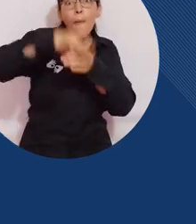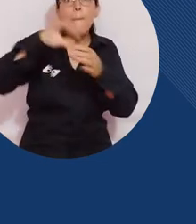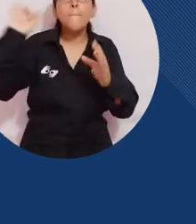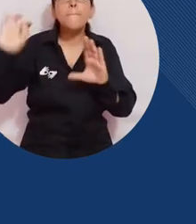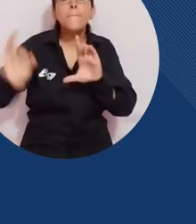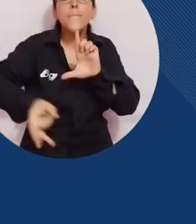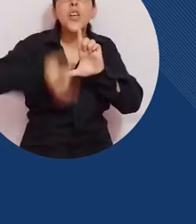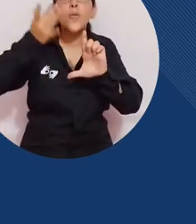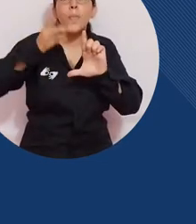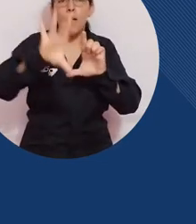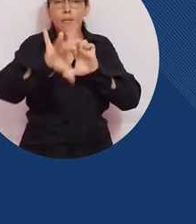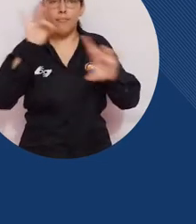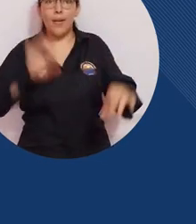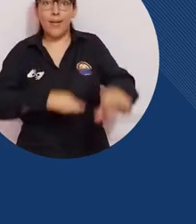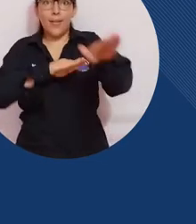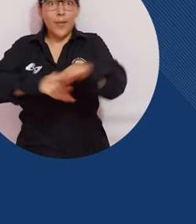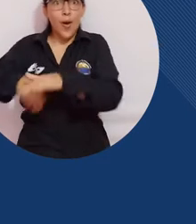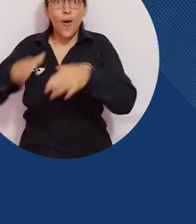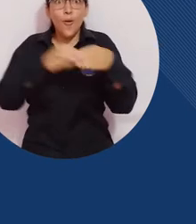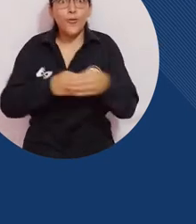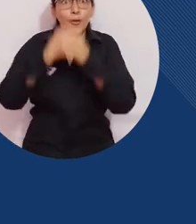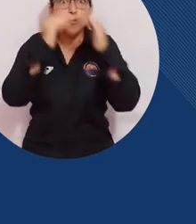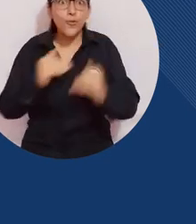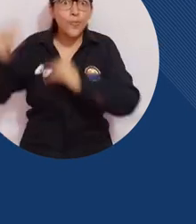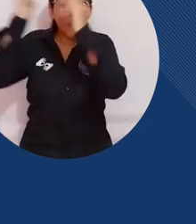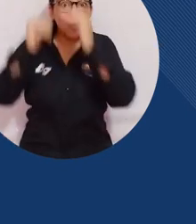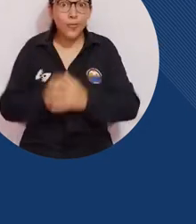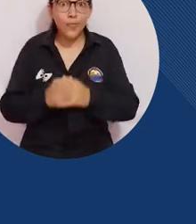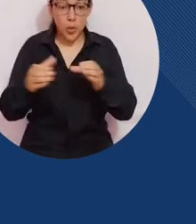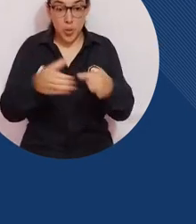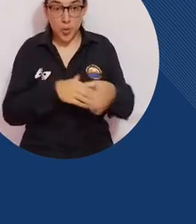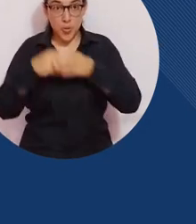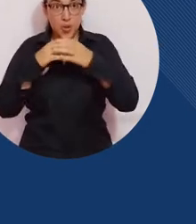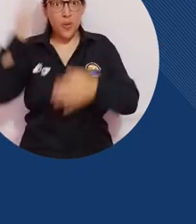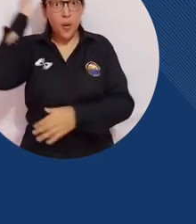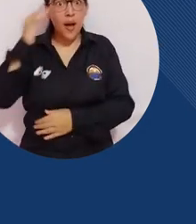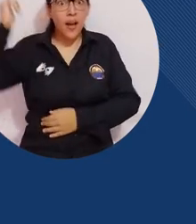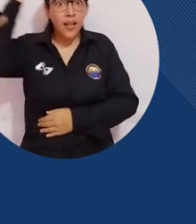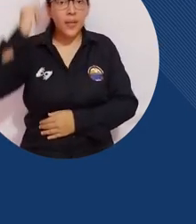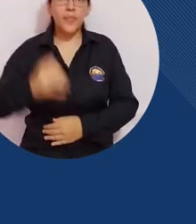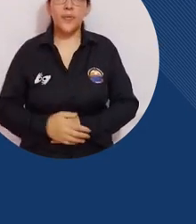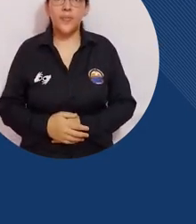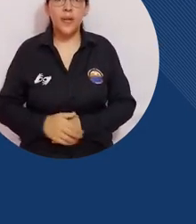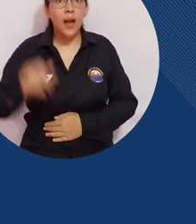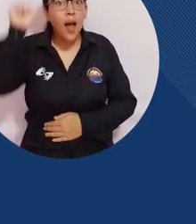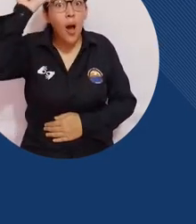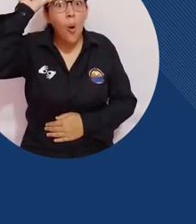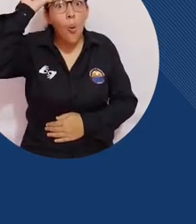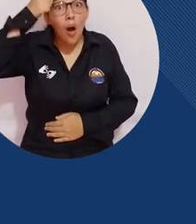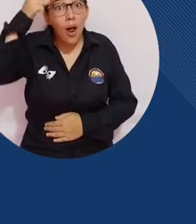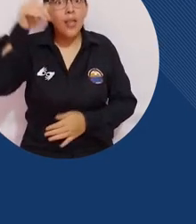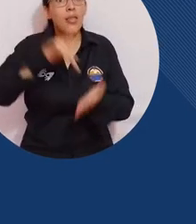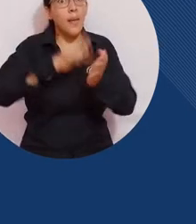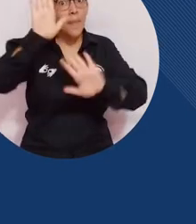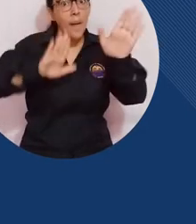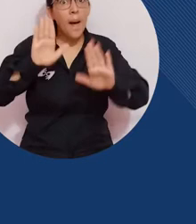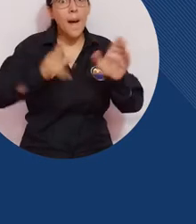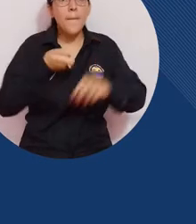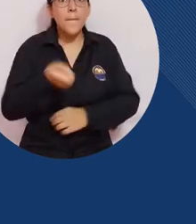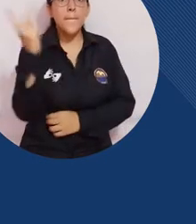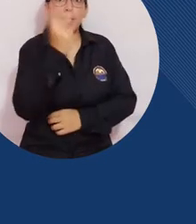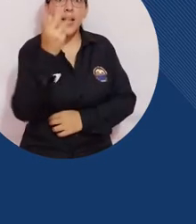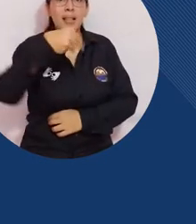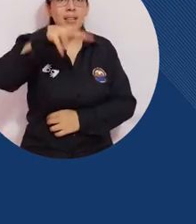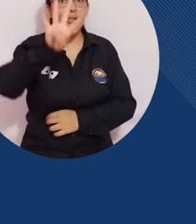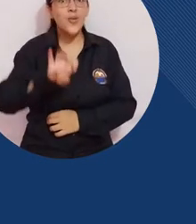votación virtual para la elección de representantes ante el consejo superior y consejo académico Recuerda participa este